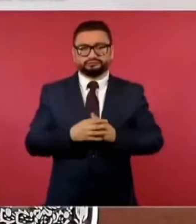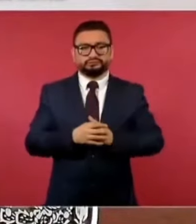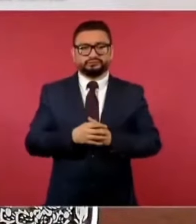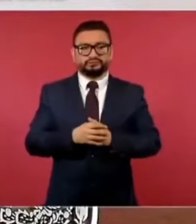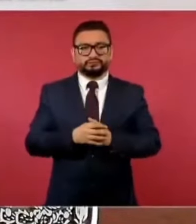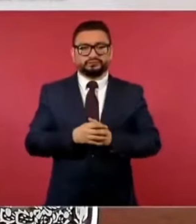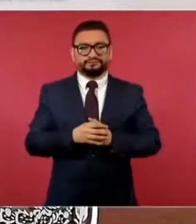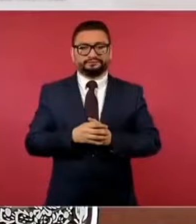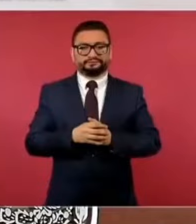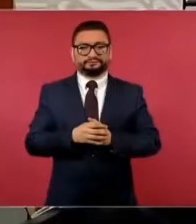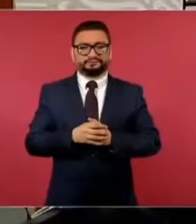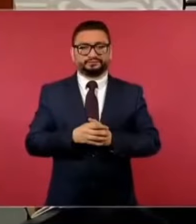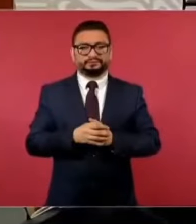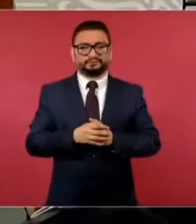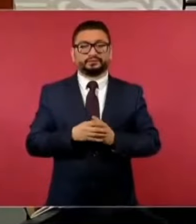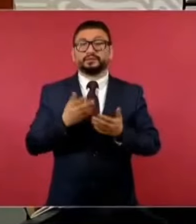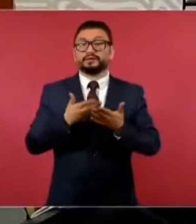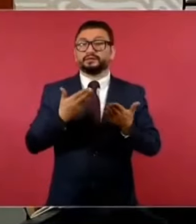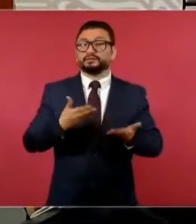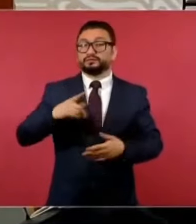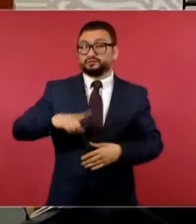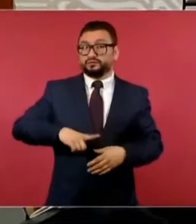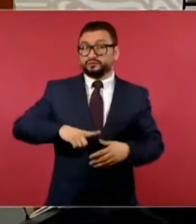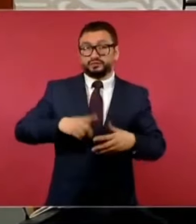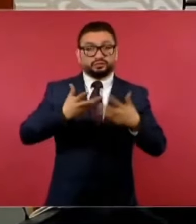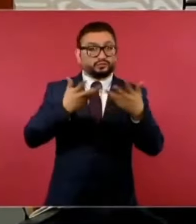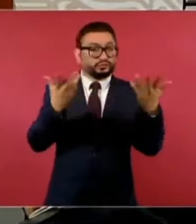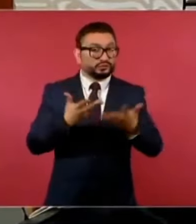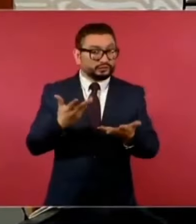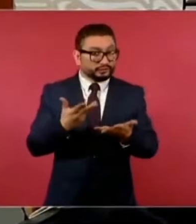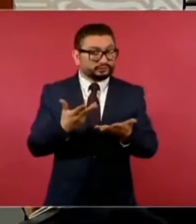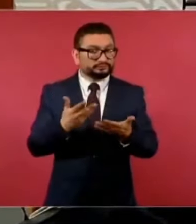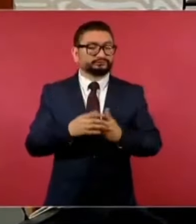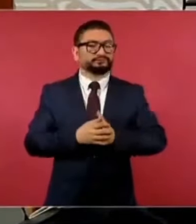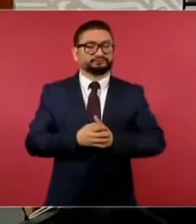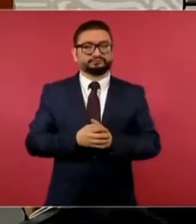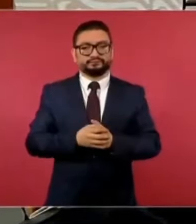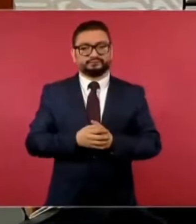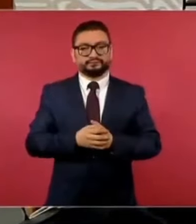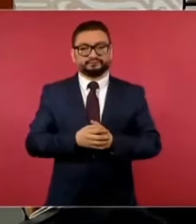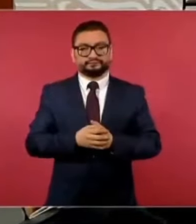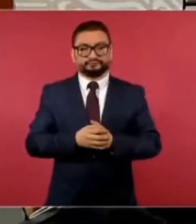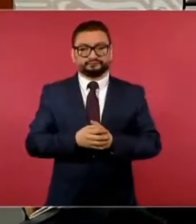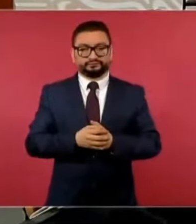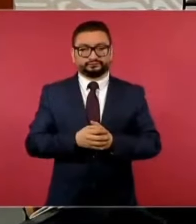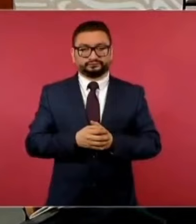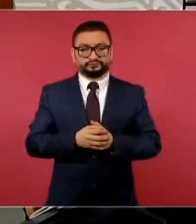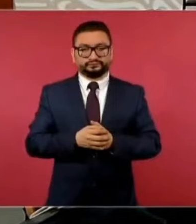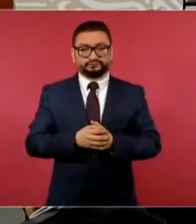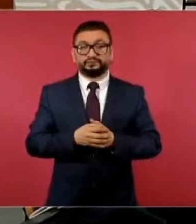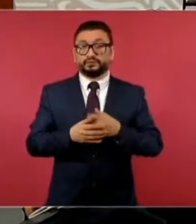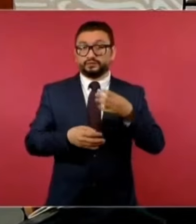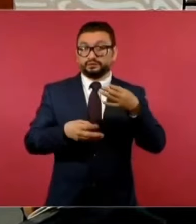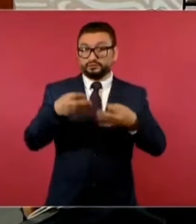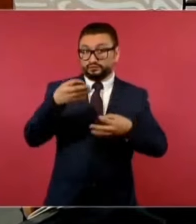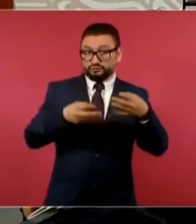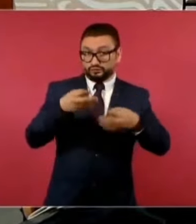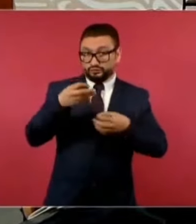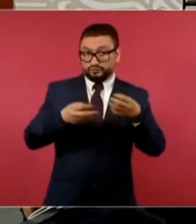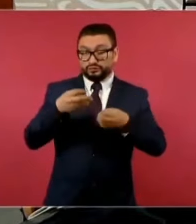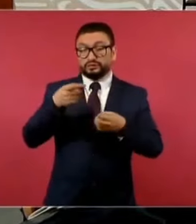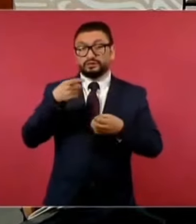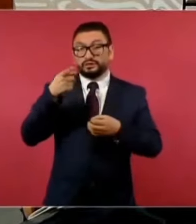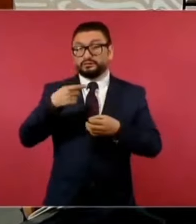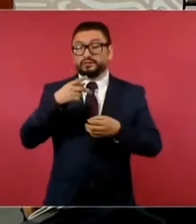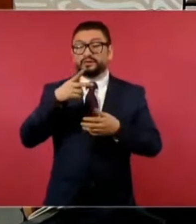Ahora, ¿qué ha hecho el gobierno? Pues ha evitado utilizar la vía judicial para combatir